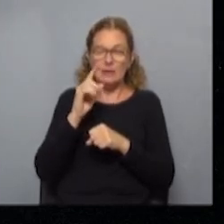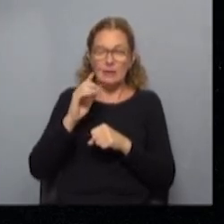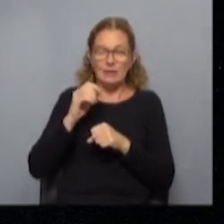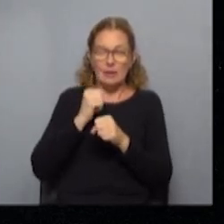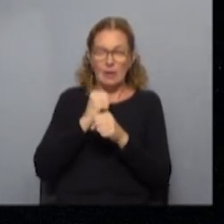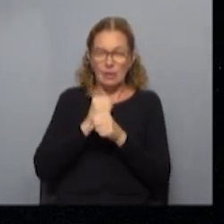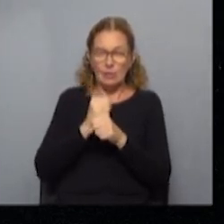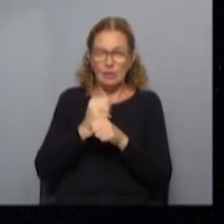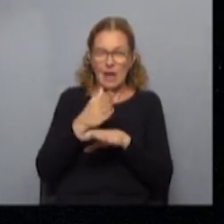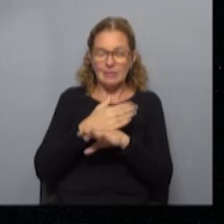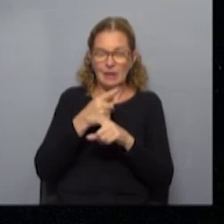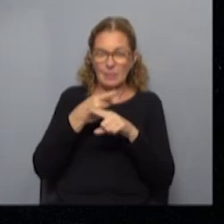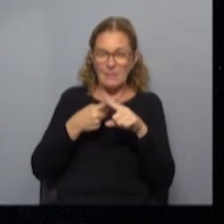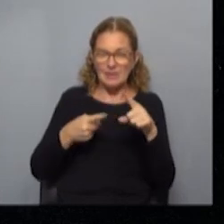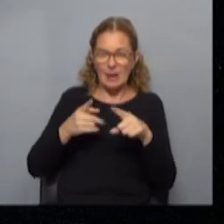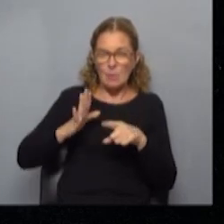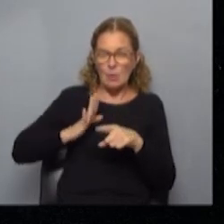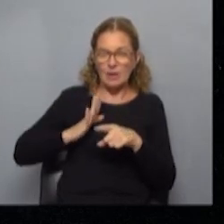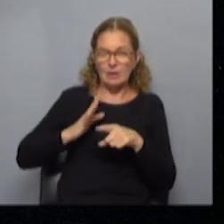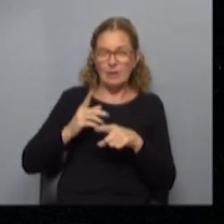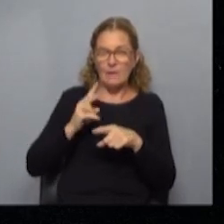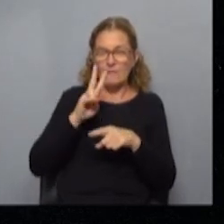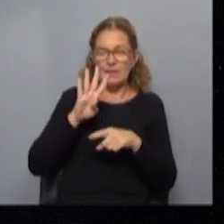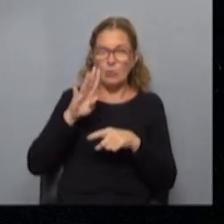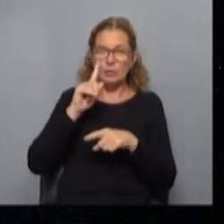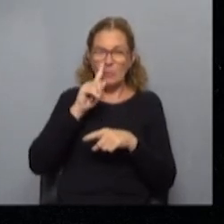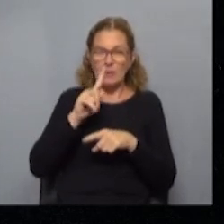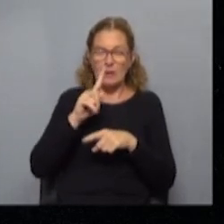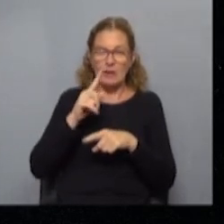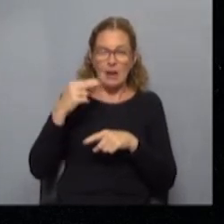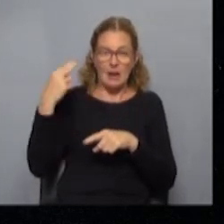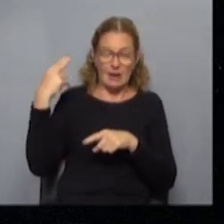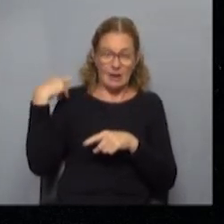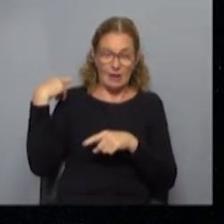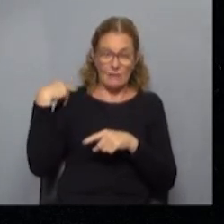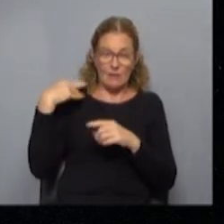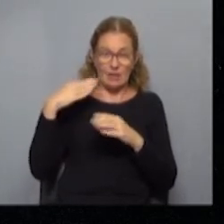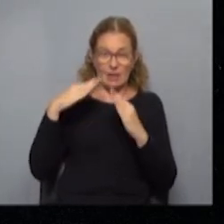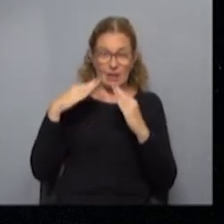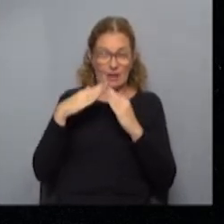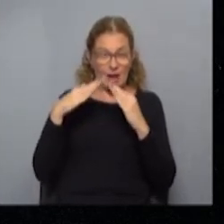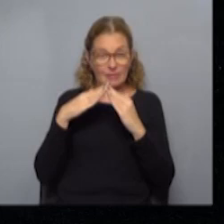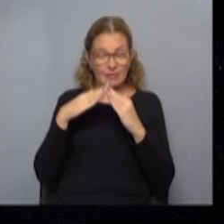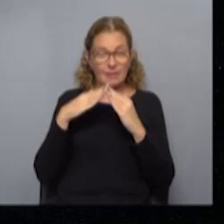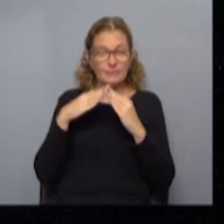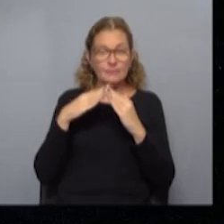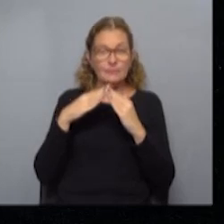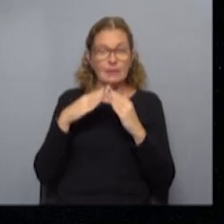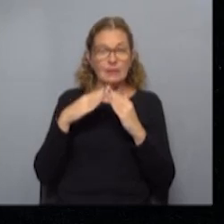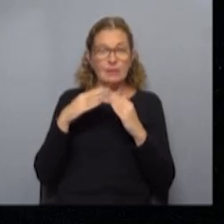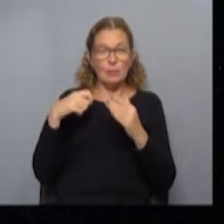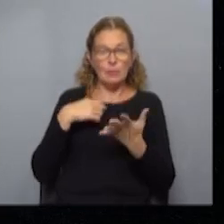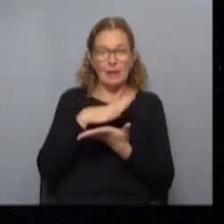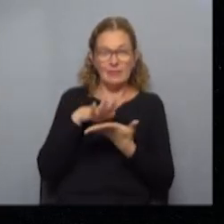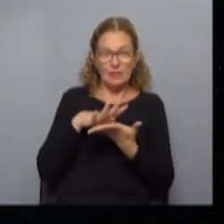-pandemia más de la mitad eran mujeres y por lo menos 24.000 jefas de hogar y estamos en una